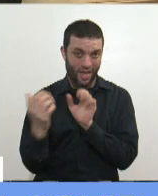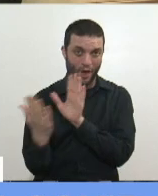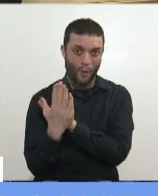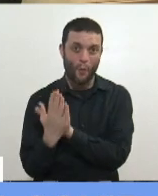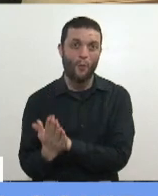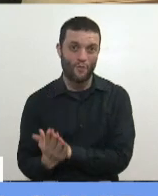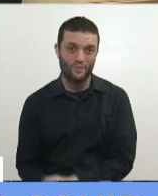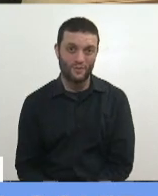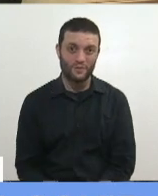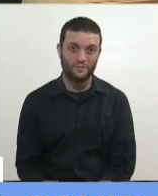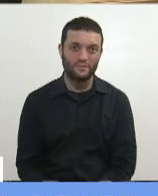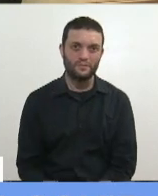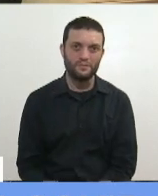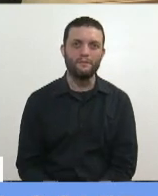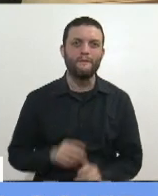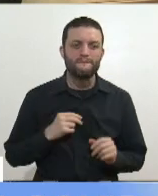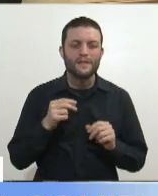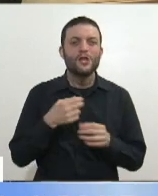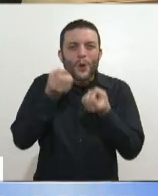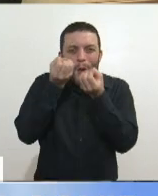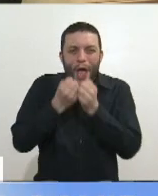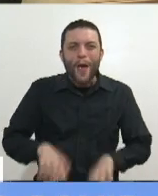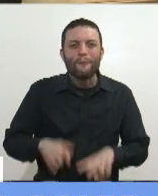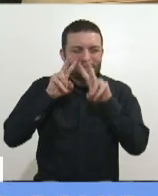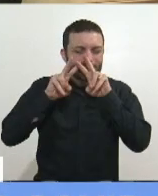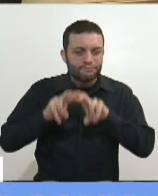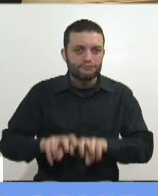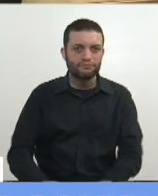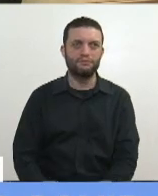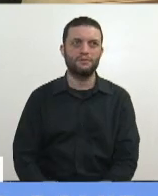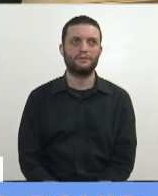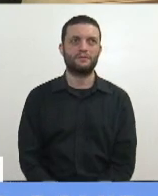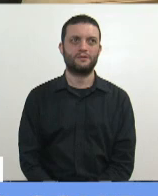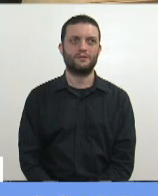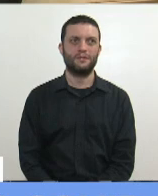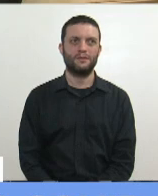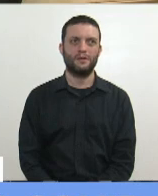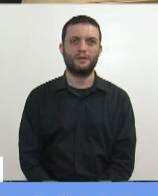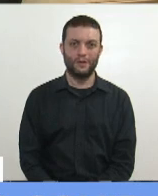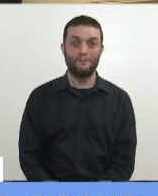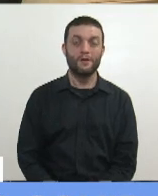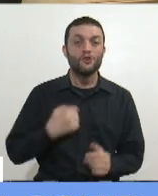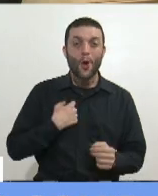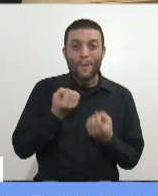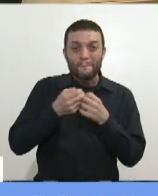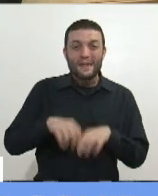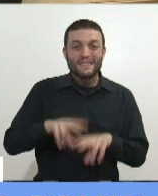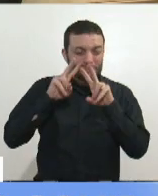Luego inicié la investigación contra sueños compartidos.